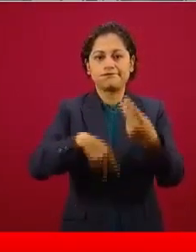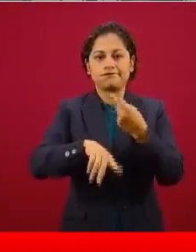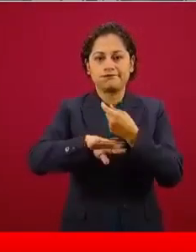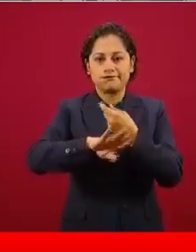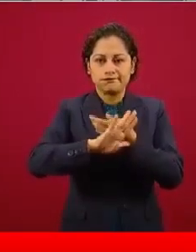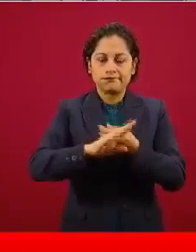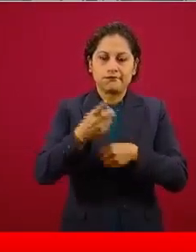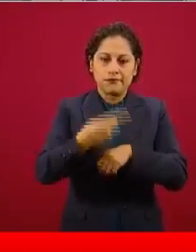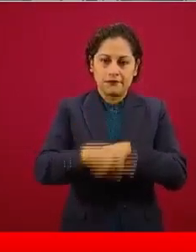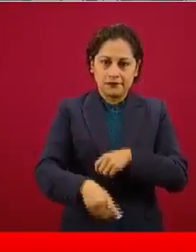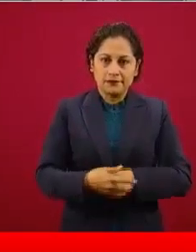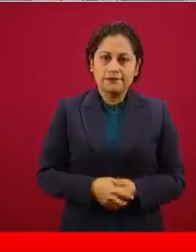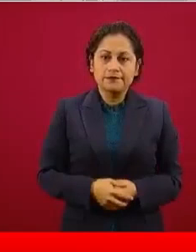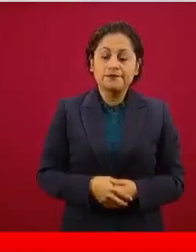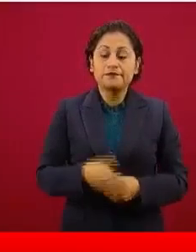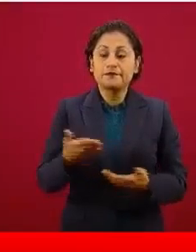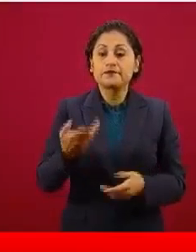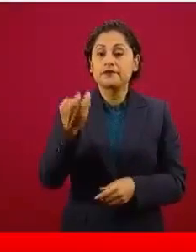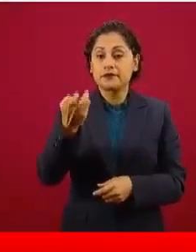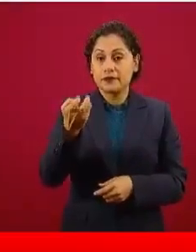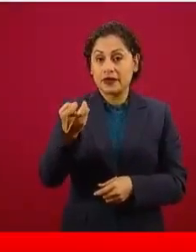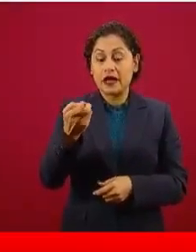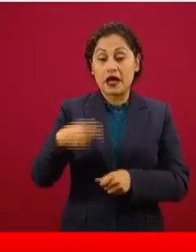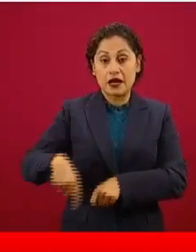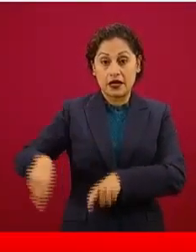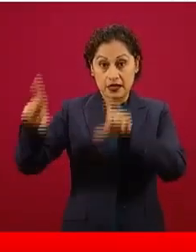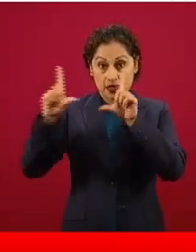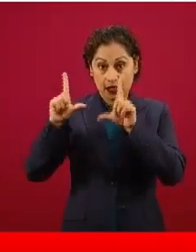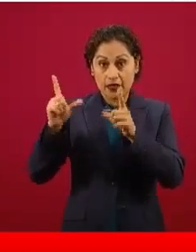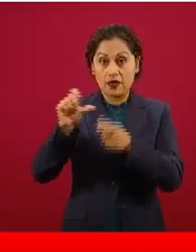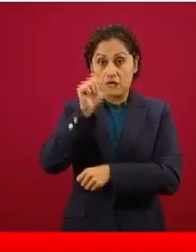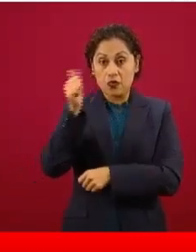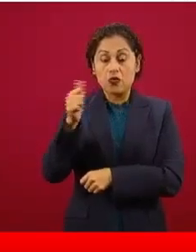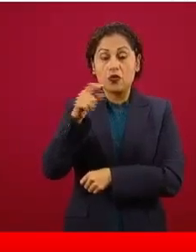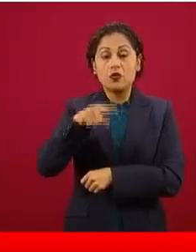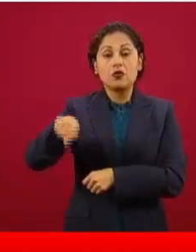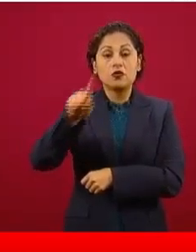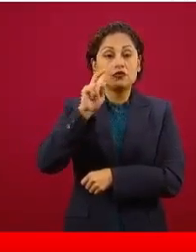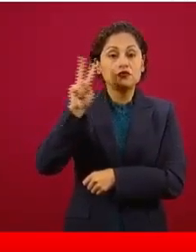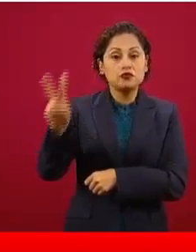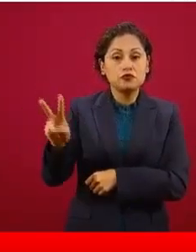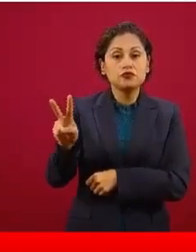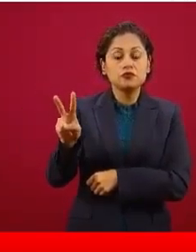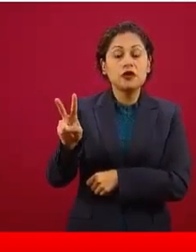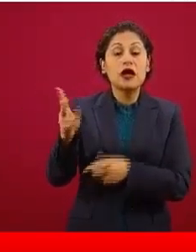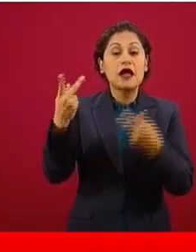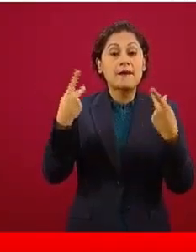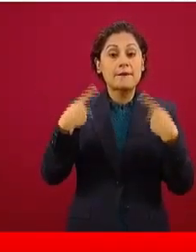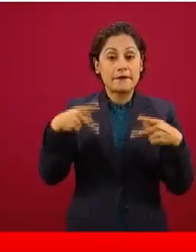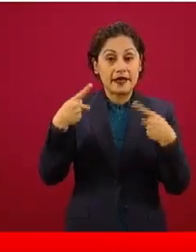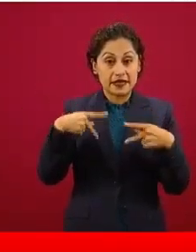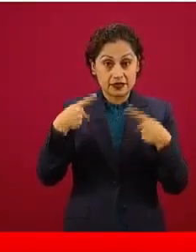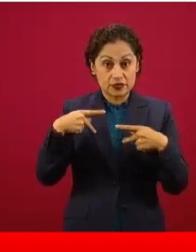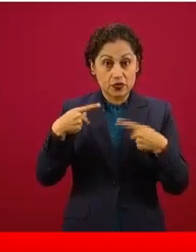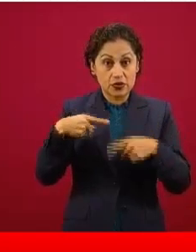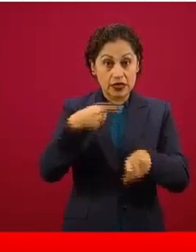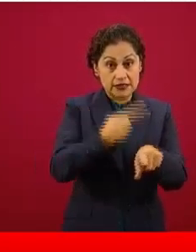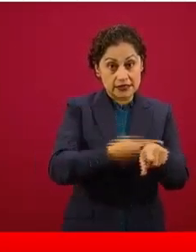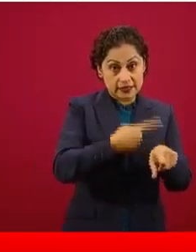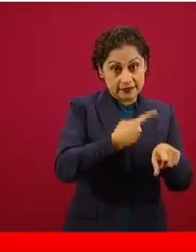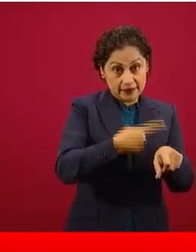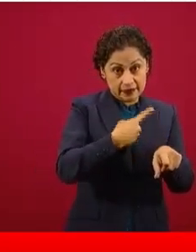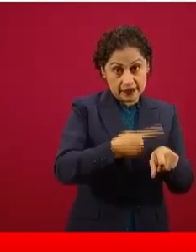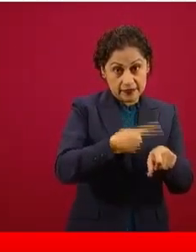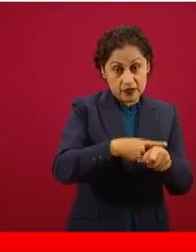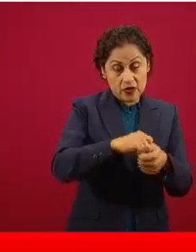posiblemente causar optimismo y es conforme las personas tienen COVID y 80 por ciento de ellas tienen COVID